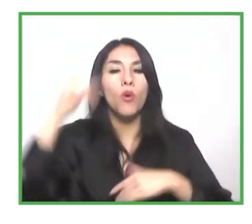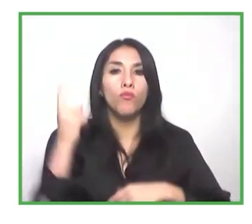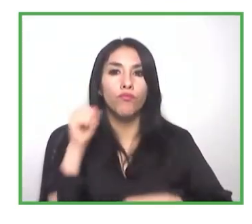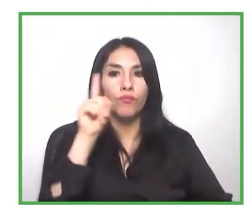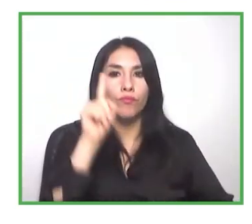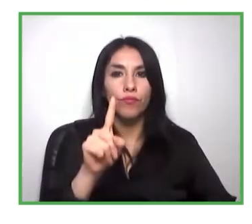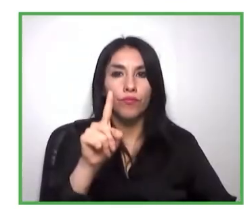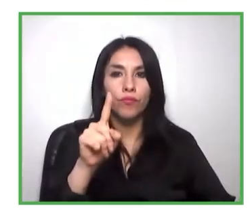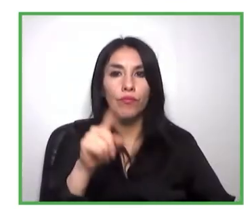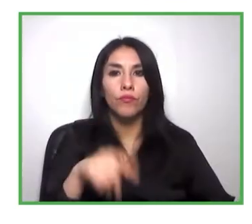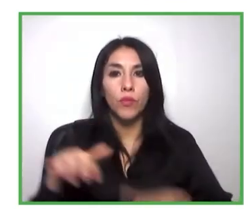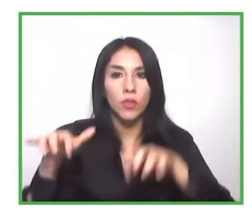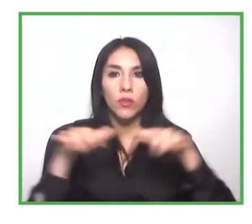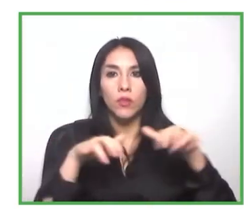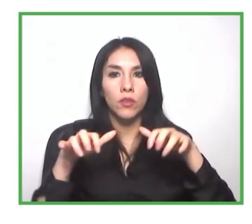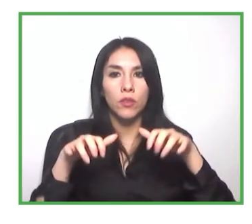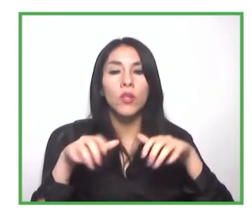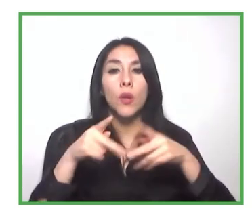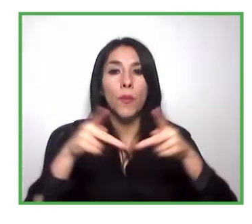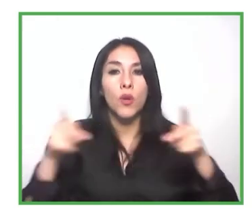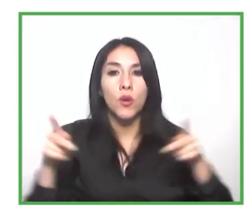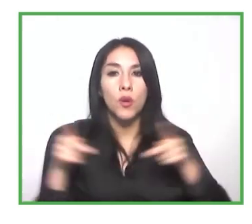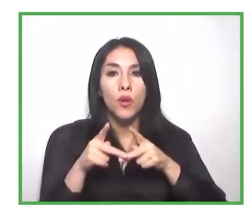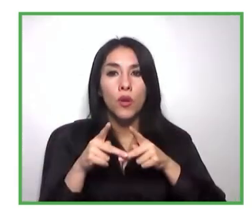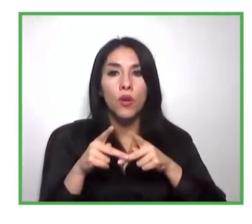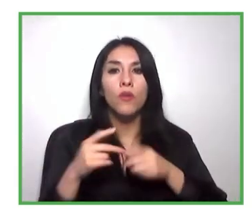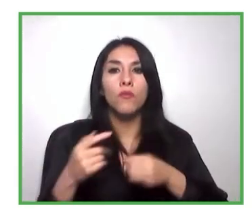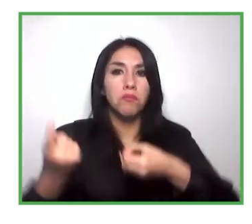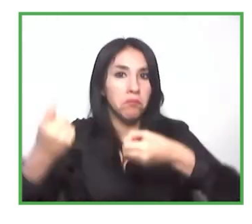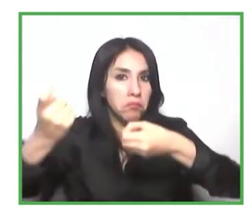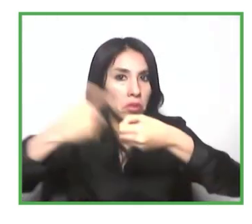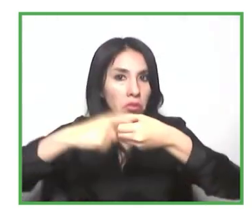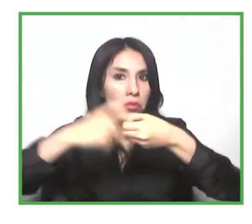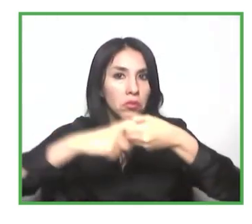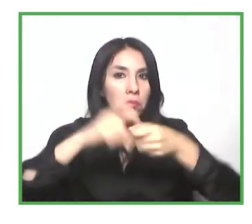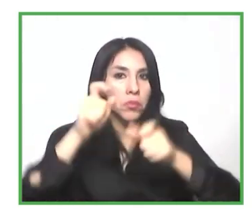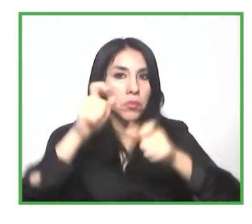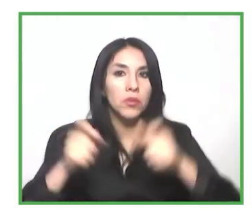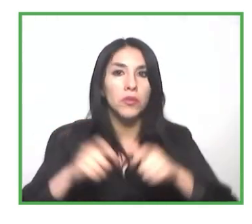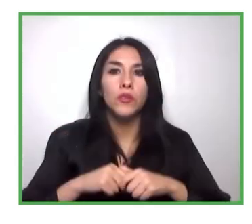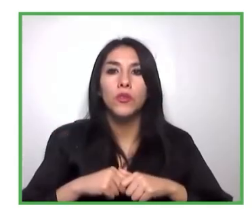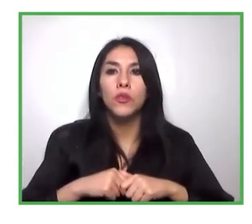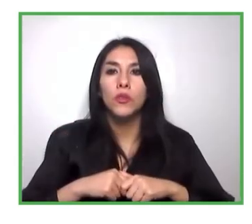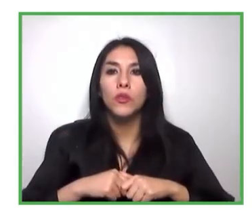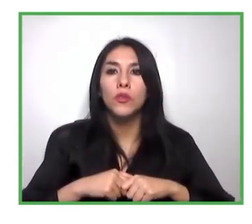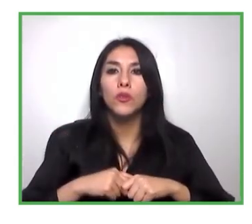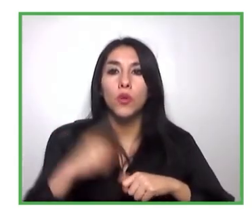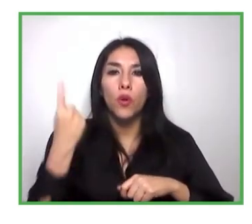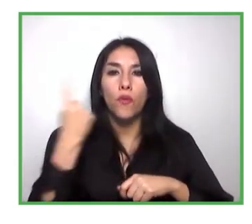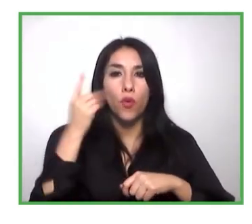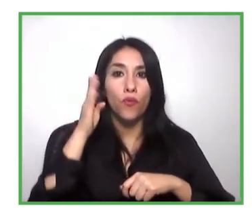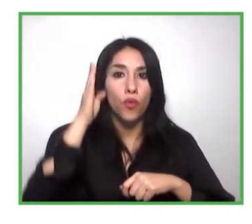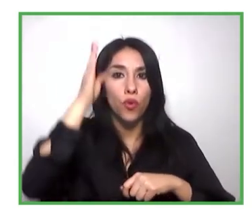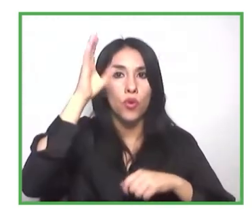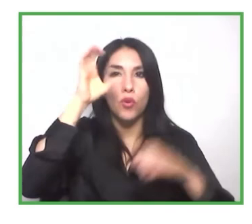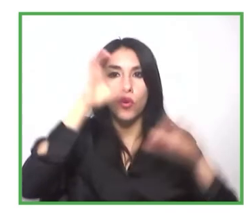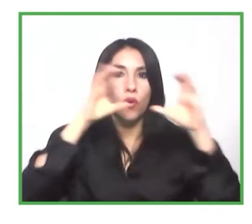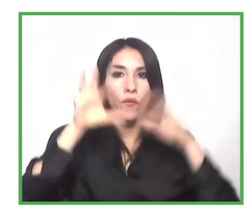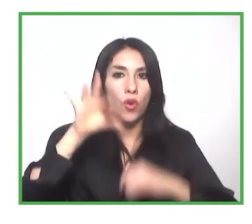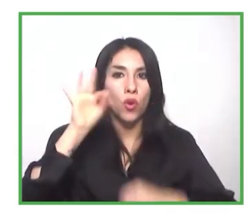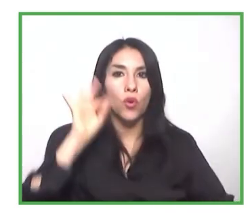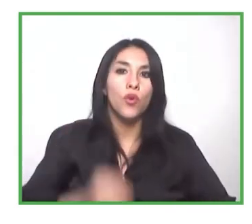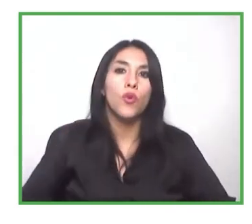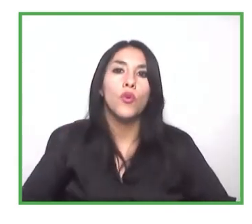a la sociedad, que muchas veces no van solo en ofrecer ofertas laborales, sino que también en desarrollar tecnología, y también en